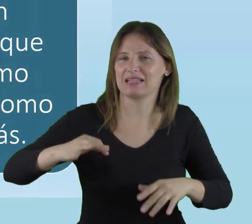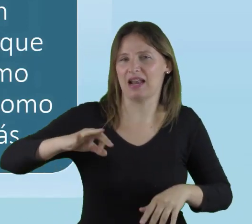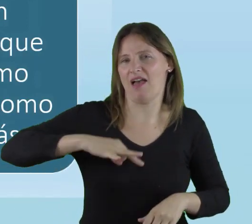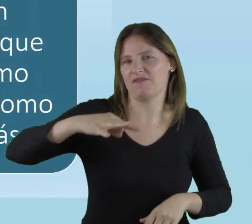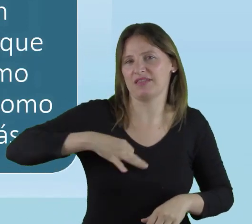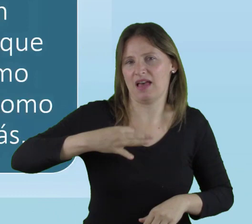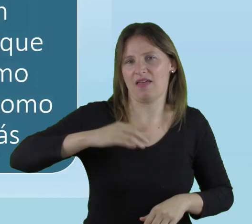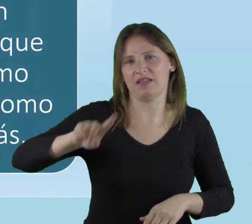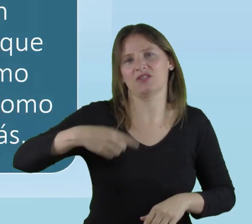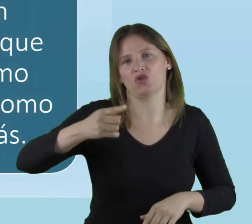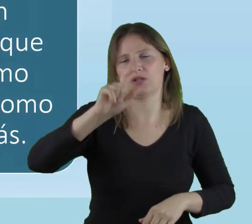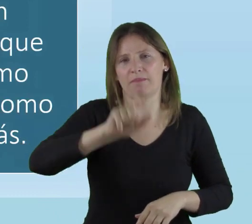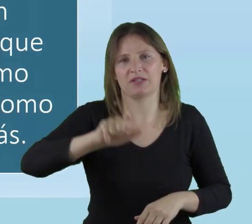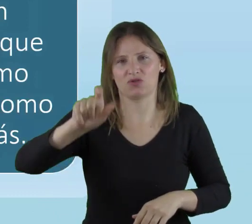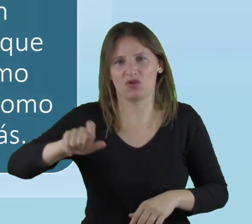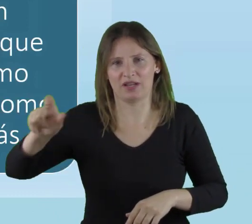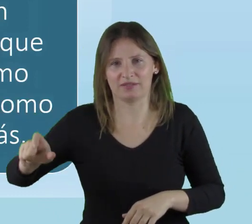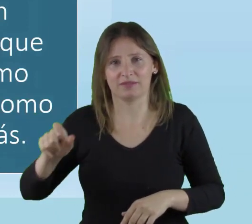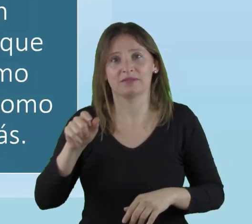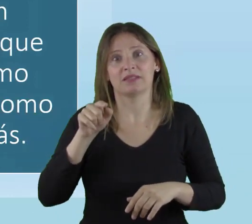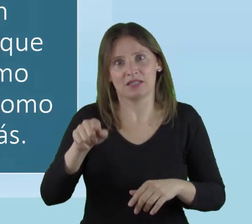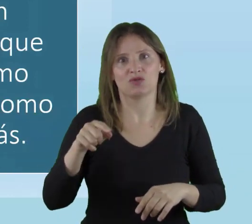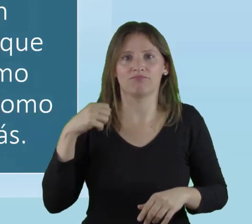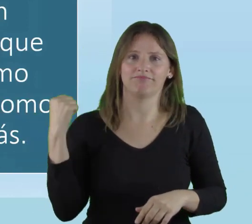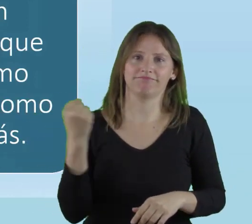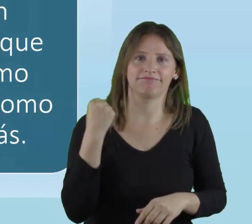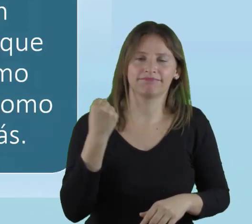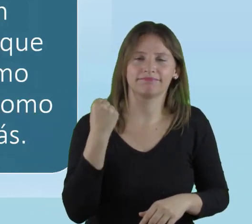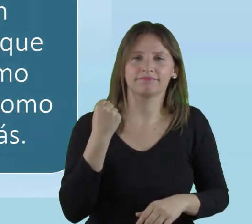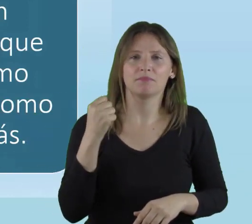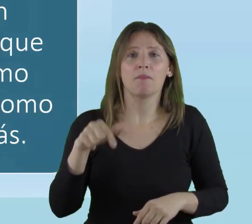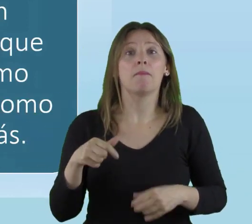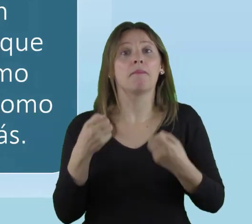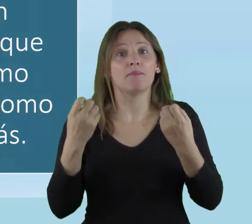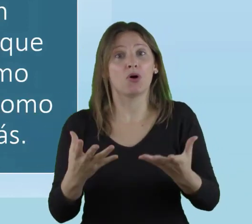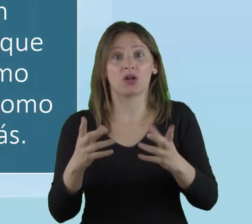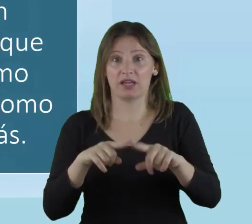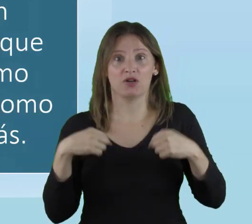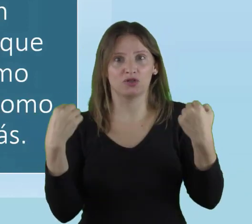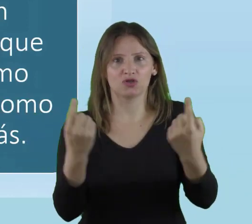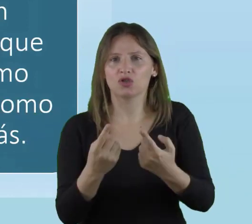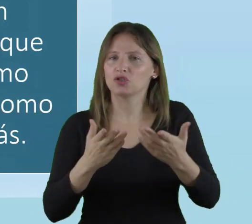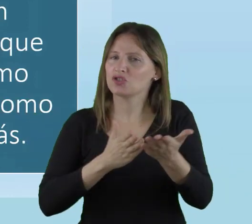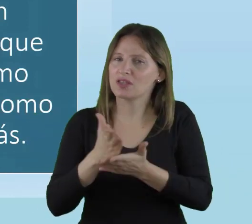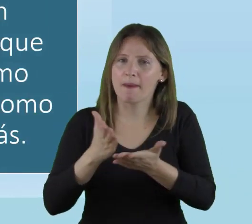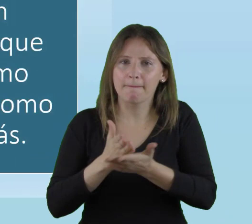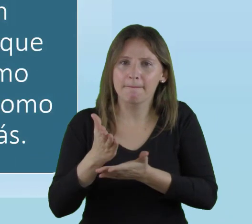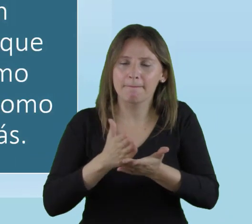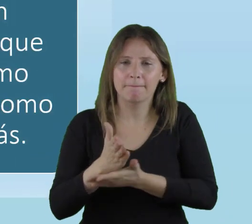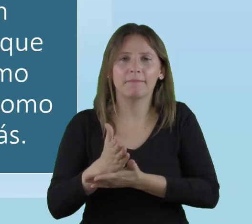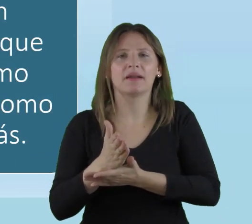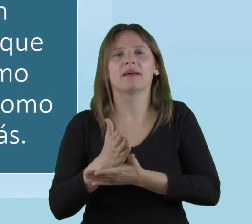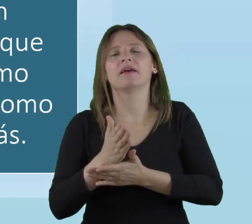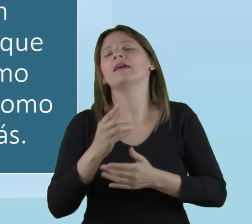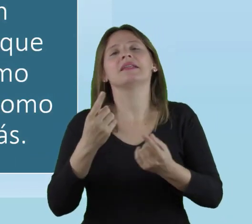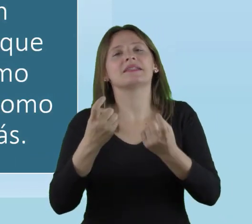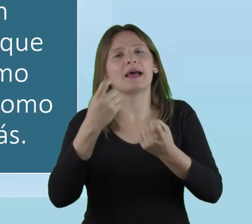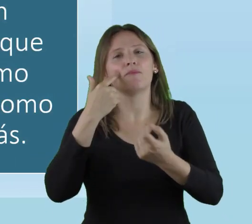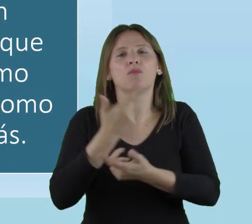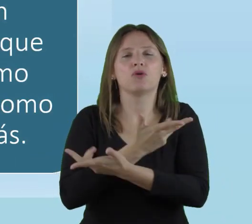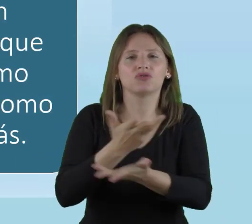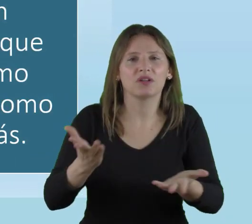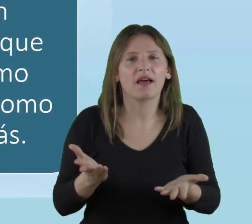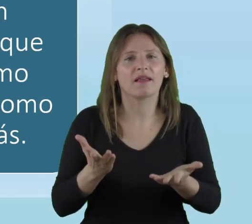la vida de los demás. Eso es sumamente importante, porque nosotros en todo momento tenemos que